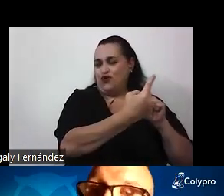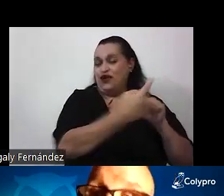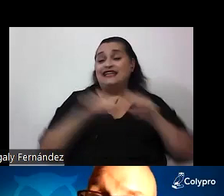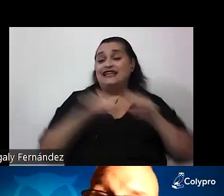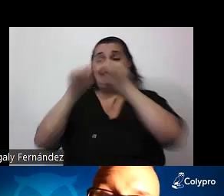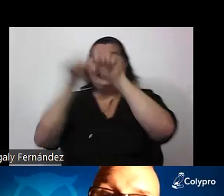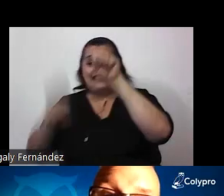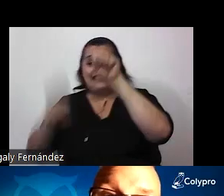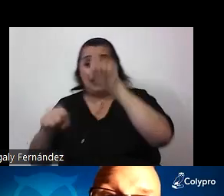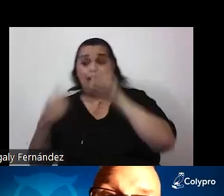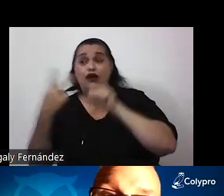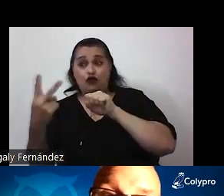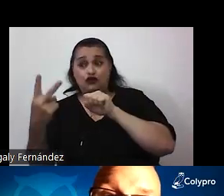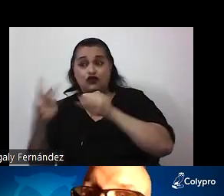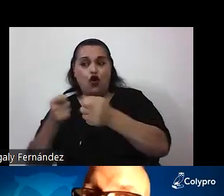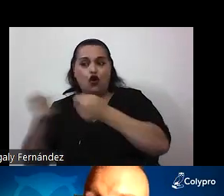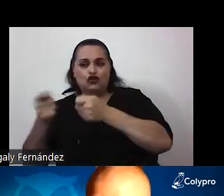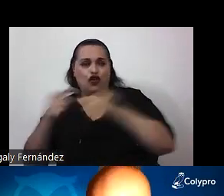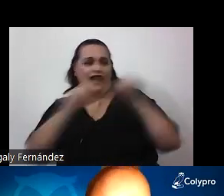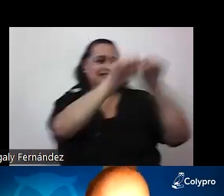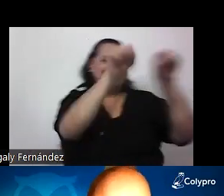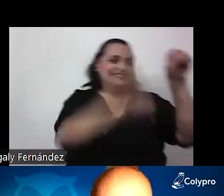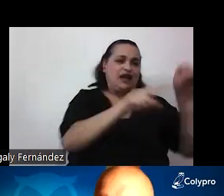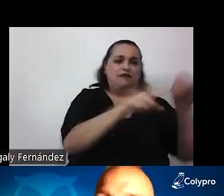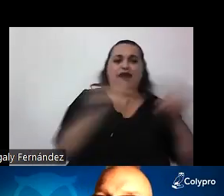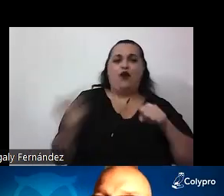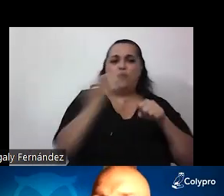1. Y ahí estamos hablando de metacognición.